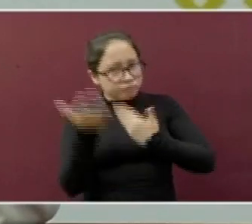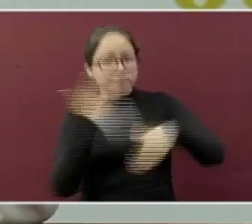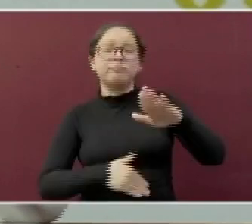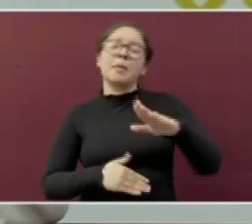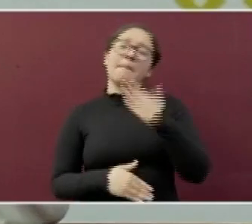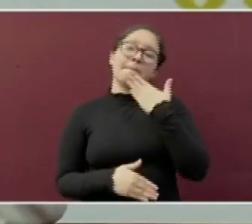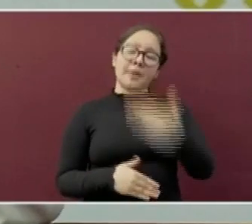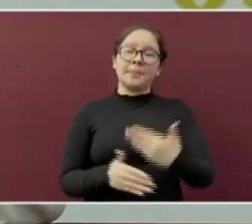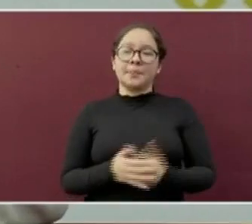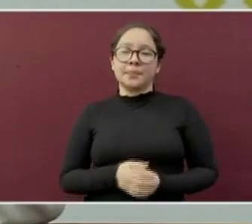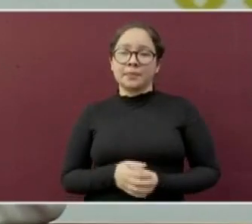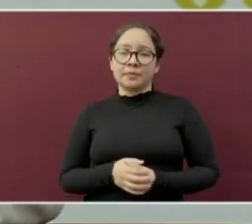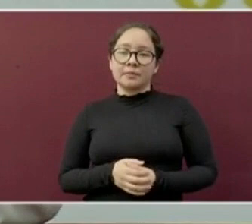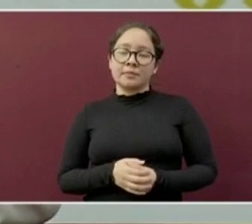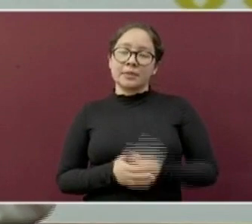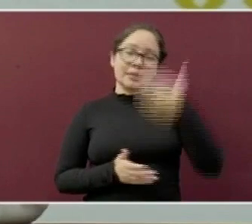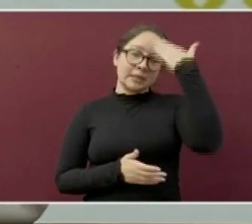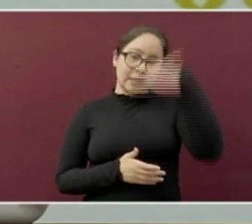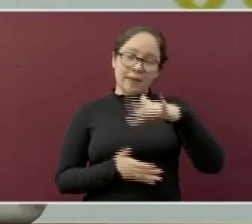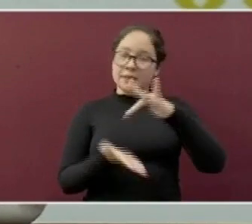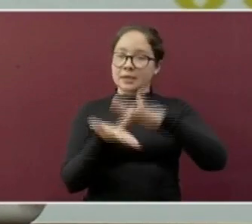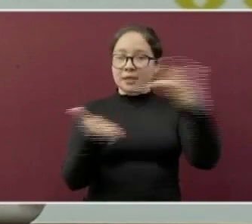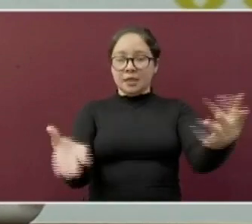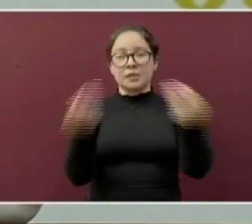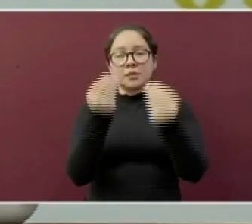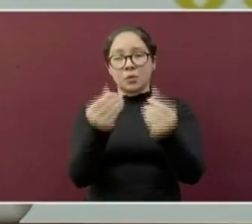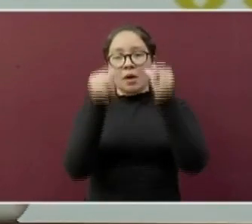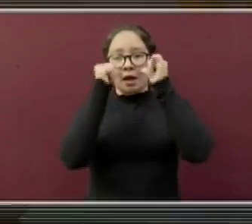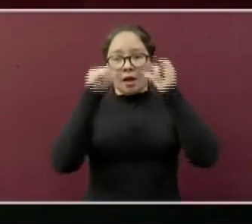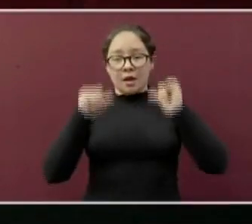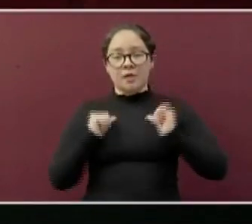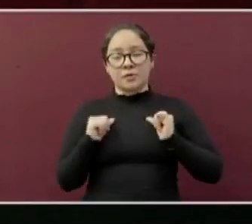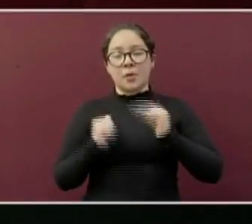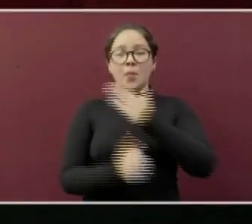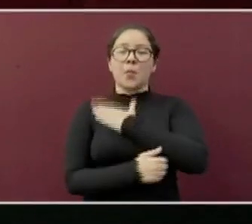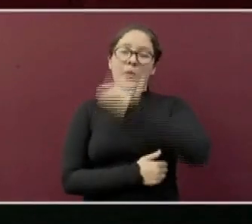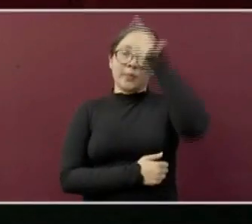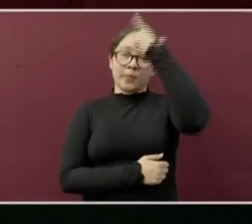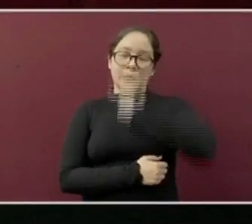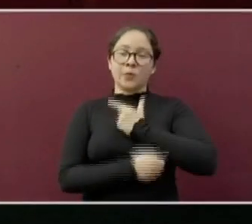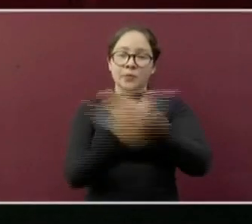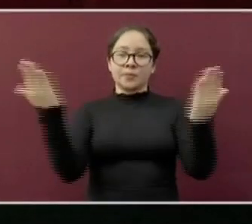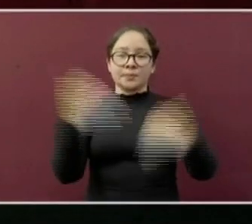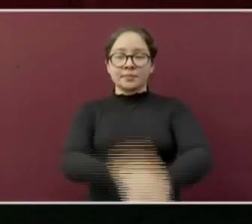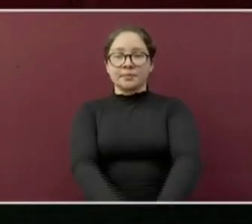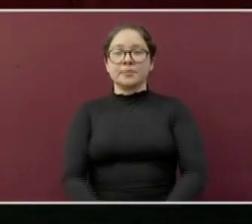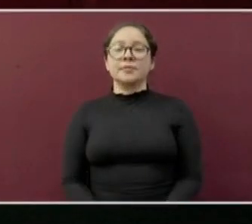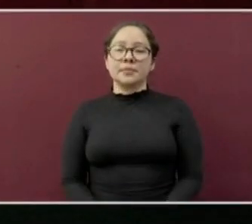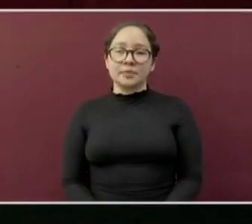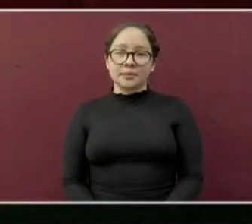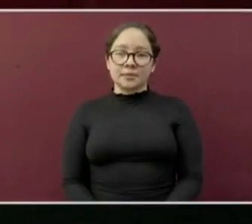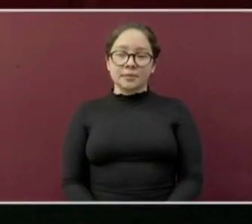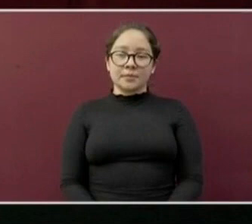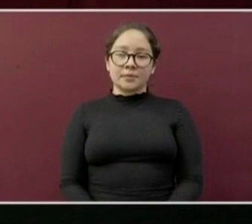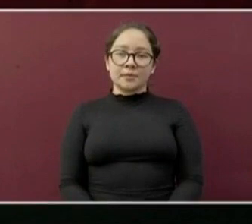resultado. Como siempre, agradezco la atención y les deseo muy, pero muy buenas noches.